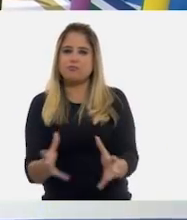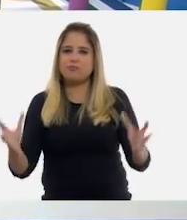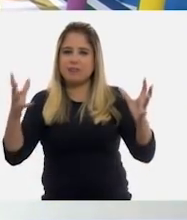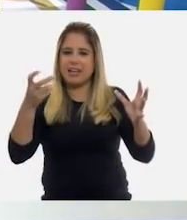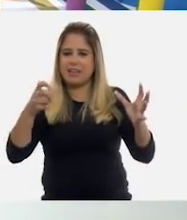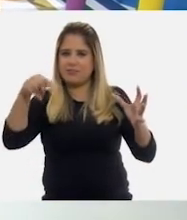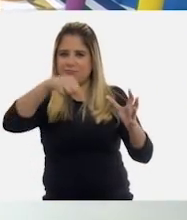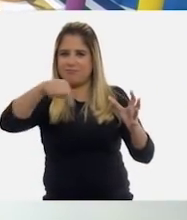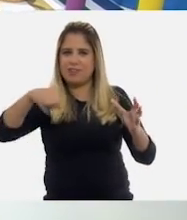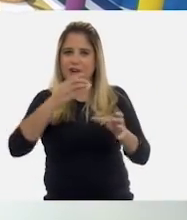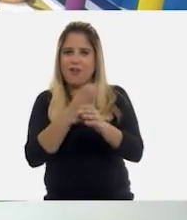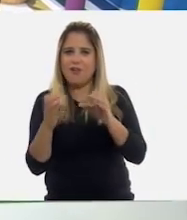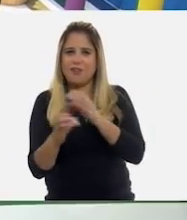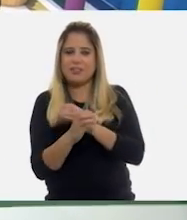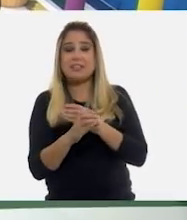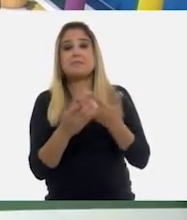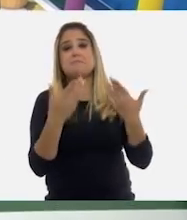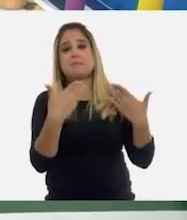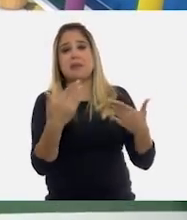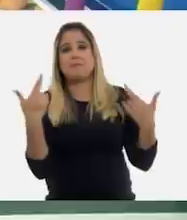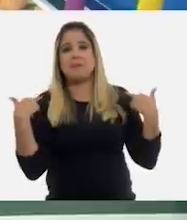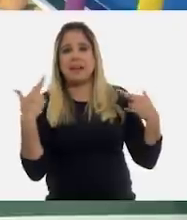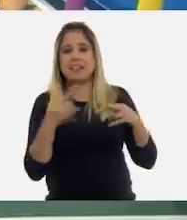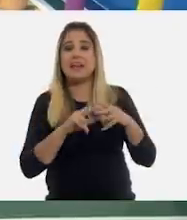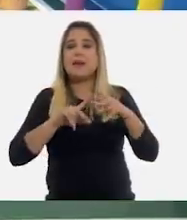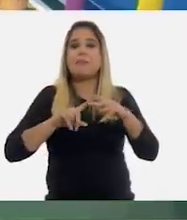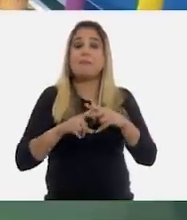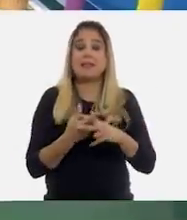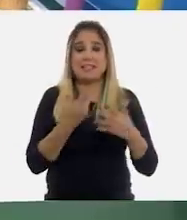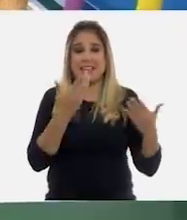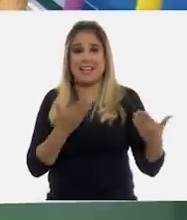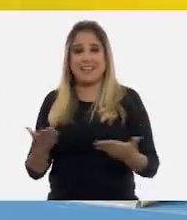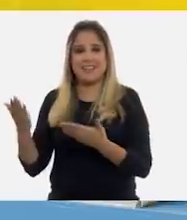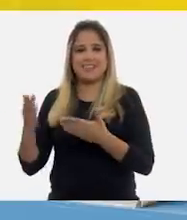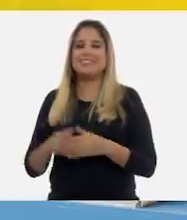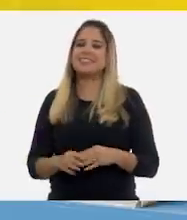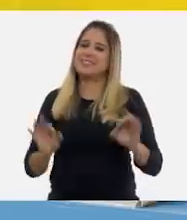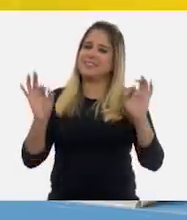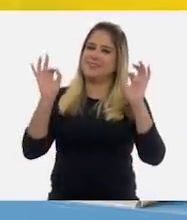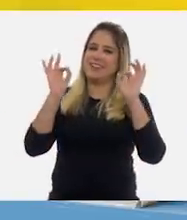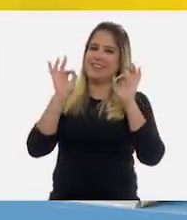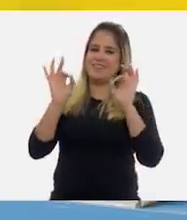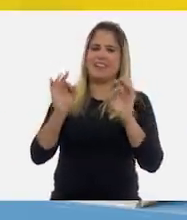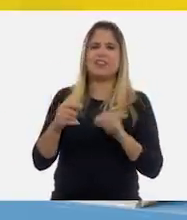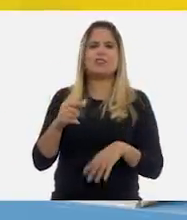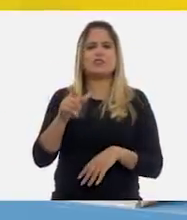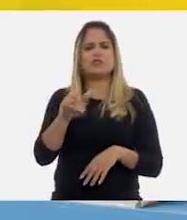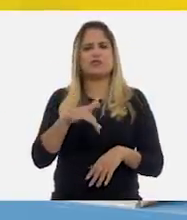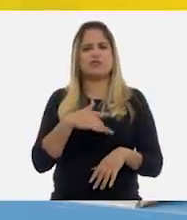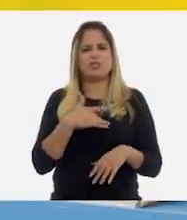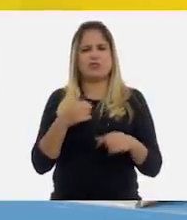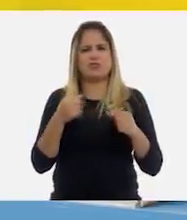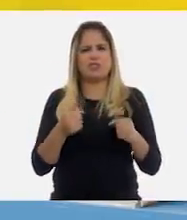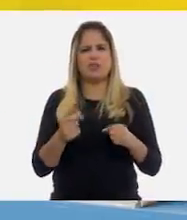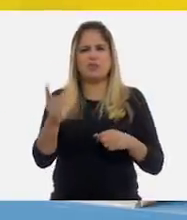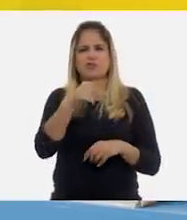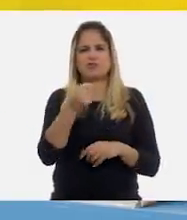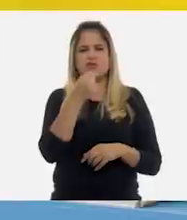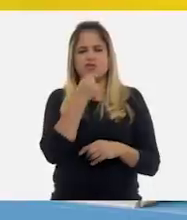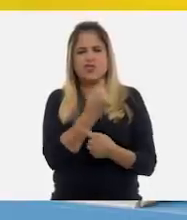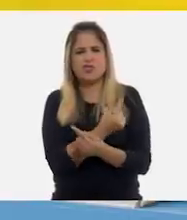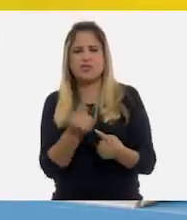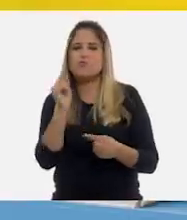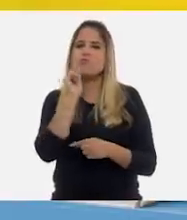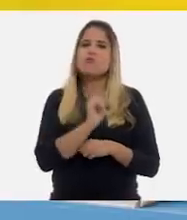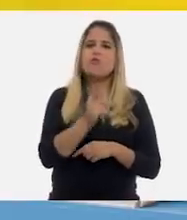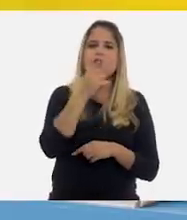Bueno, pues, maestra, entonces, ¿por qué no empezamos de una vez? Perfecto, claro que sí. Estoy segura de que las niñas y los niños